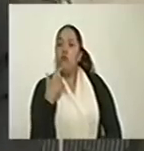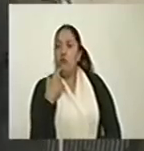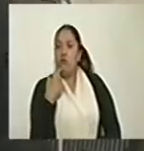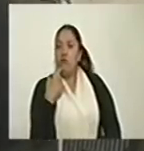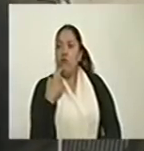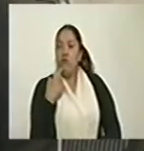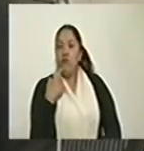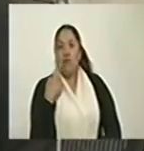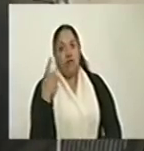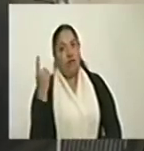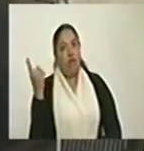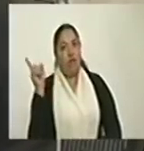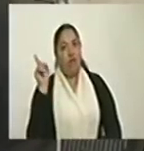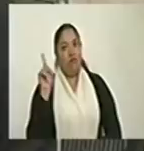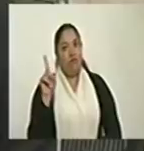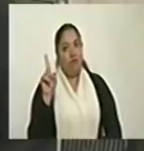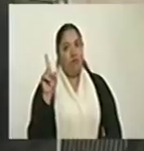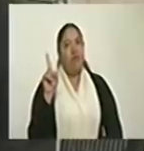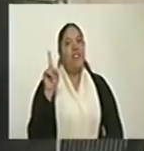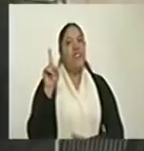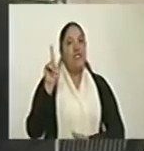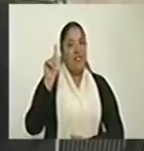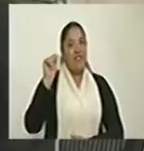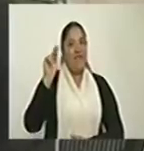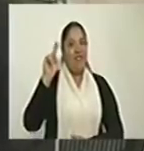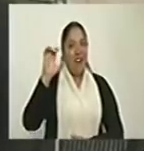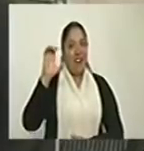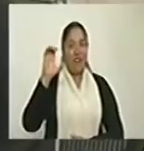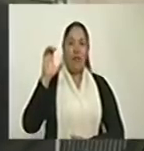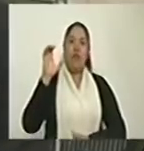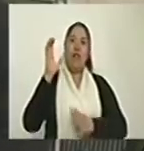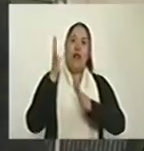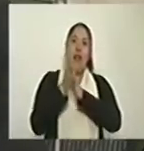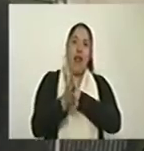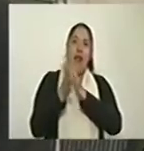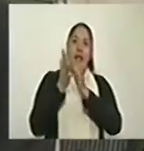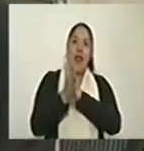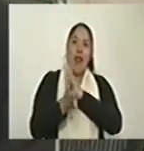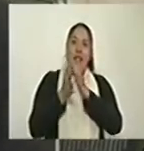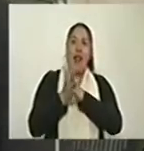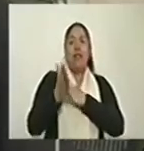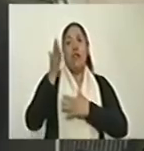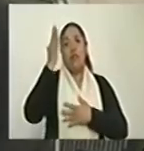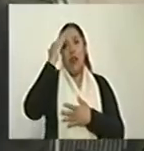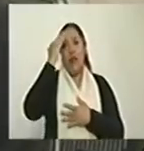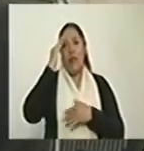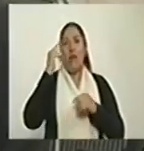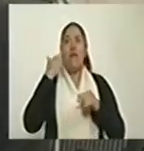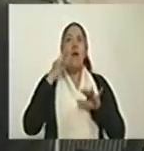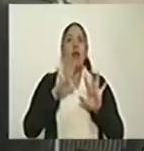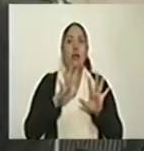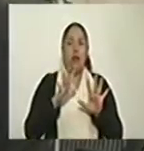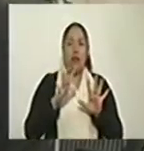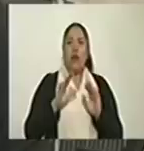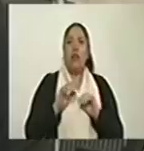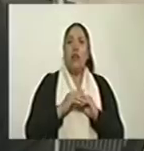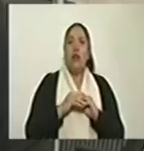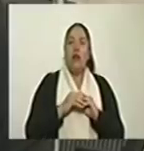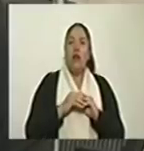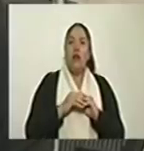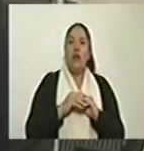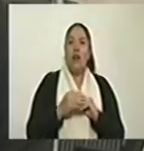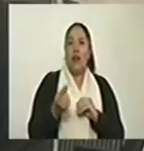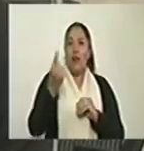escuchar a estos nuevos representantes que sin votos llegan con regalos, regalos de la élite